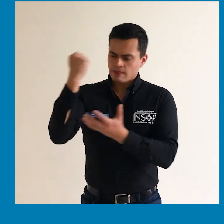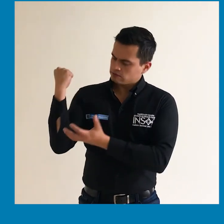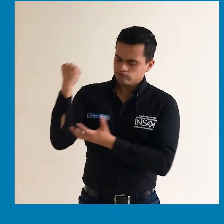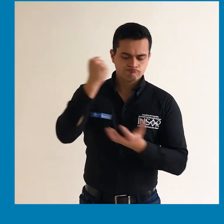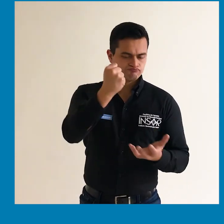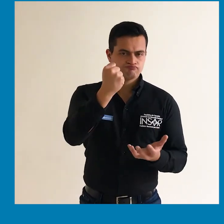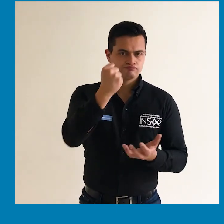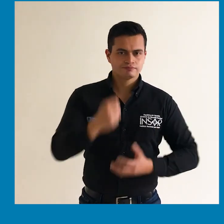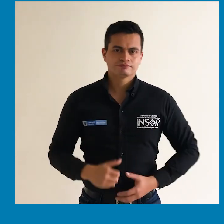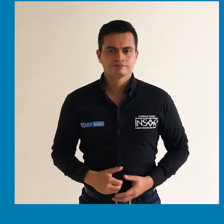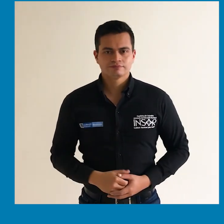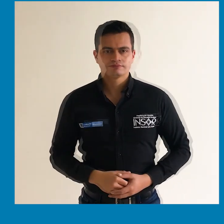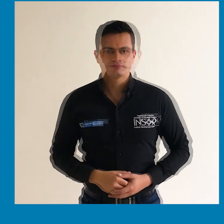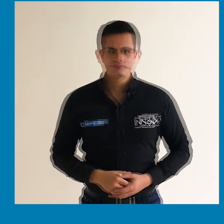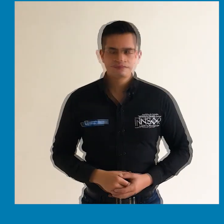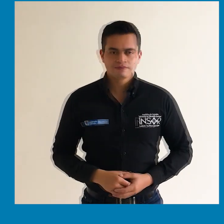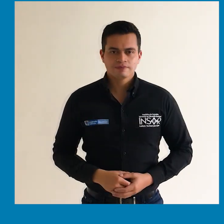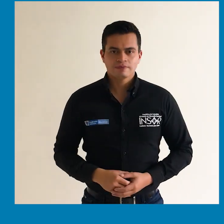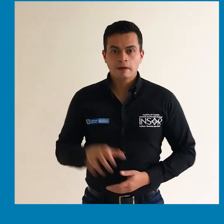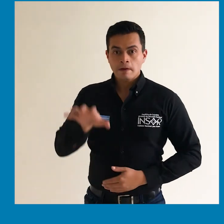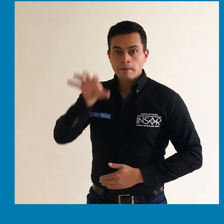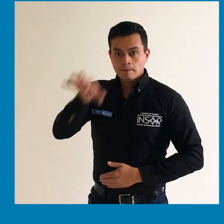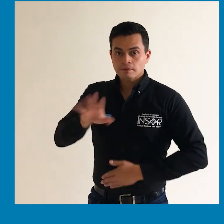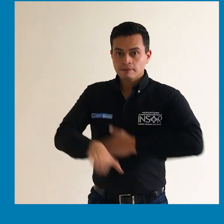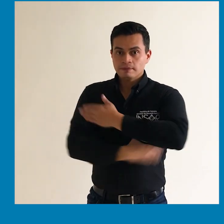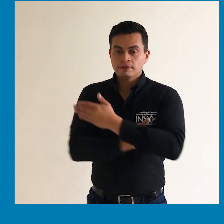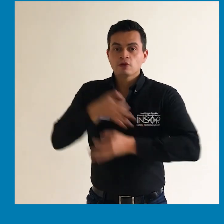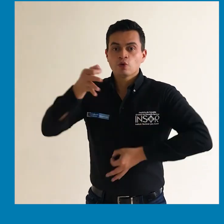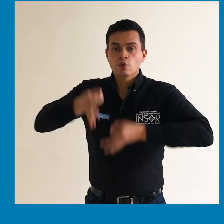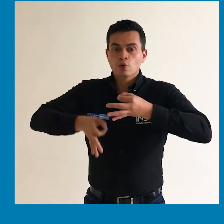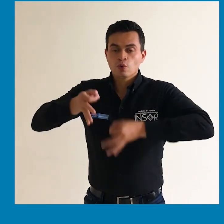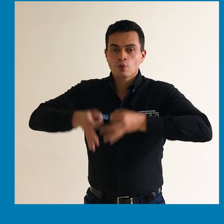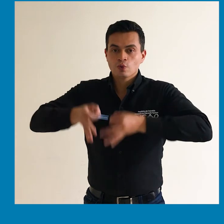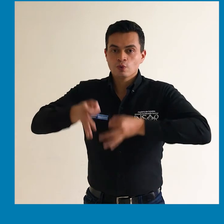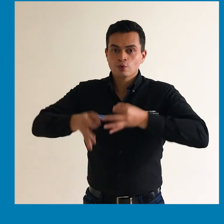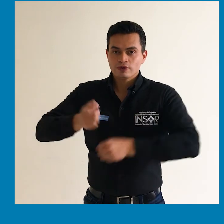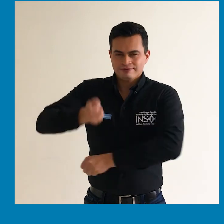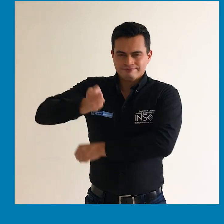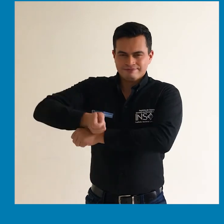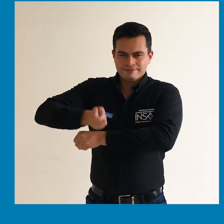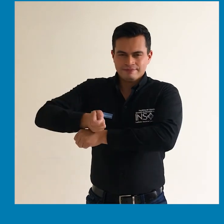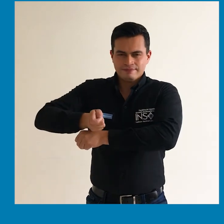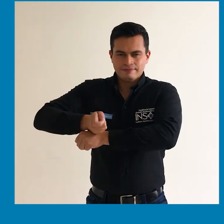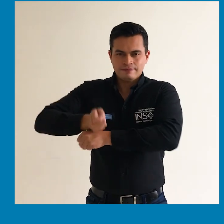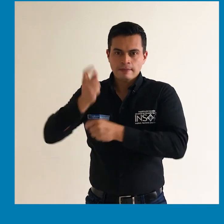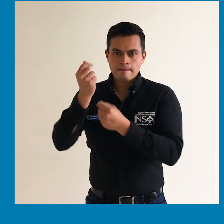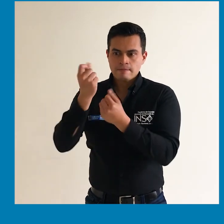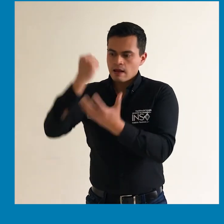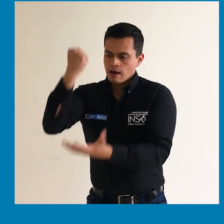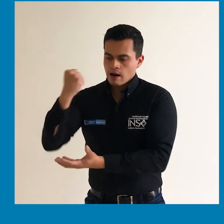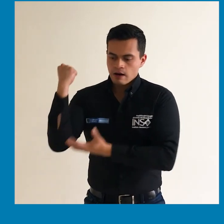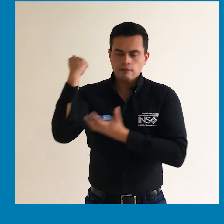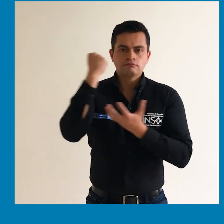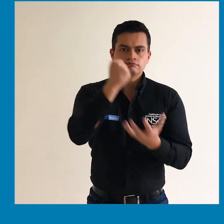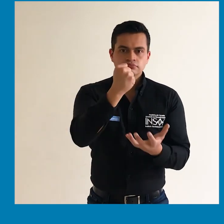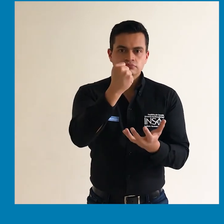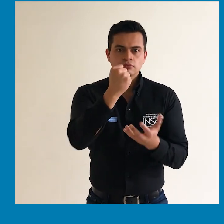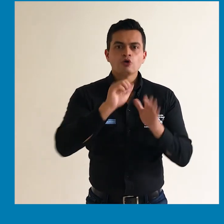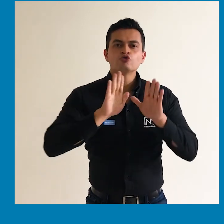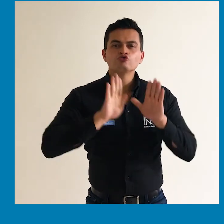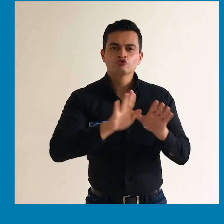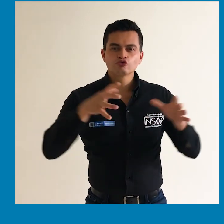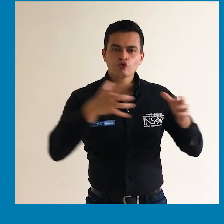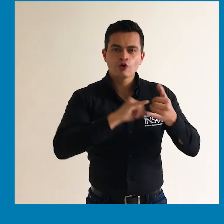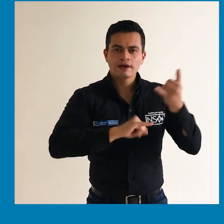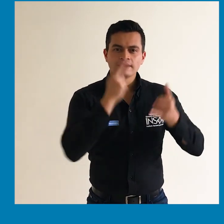Transferencia del presupuesto. El Ministerio de Justicia y del Derecho transferirá los recursos para el funcionamiento